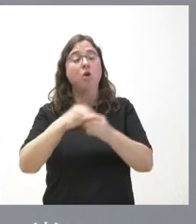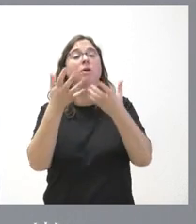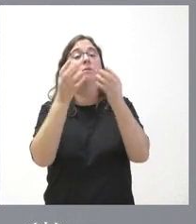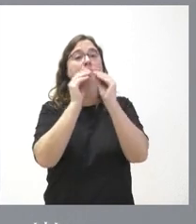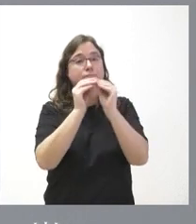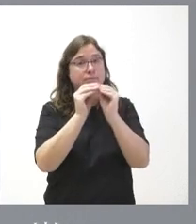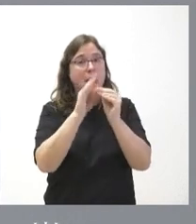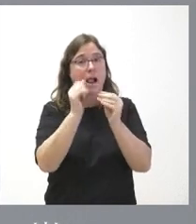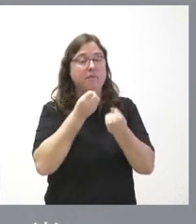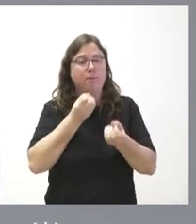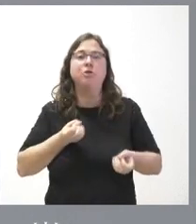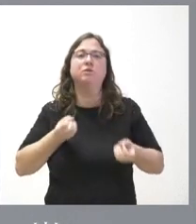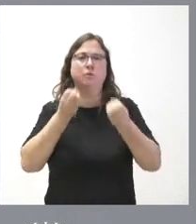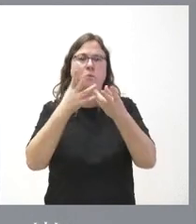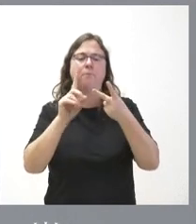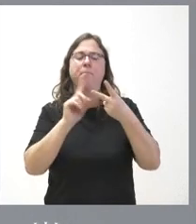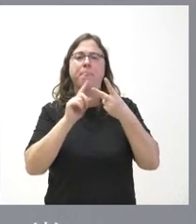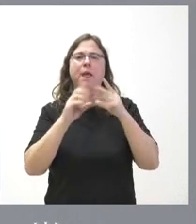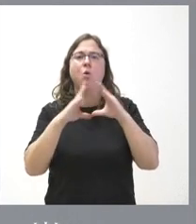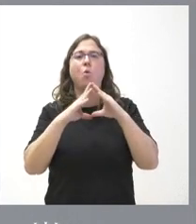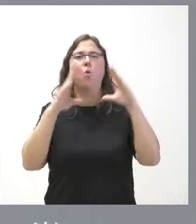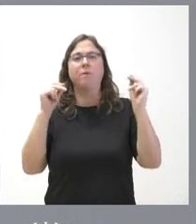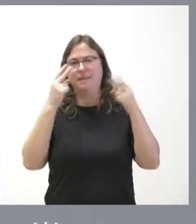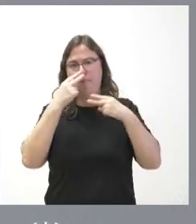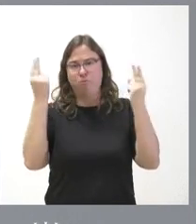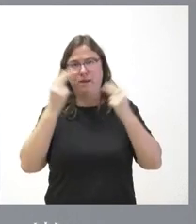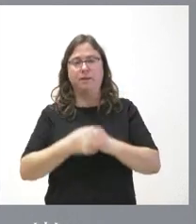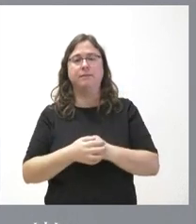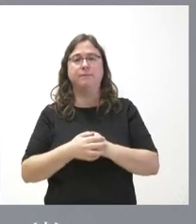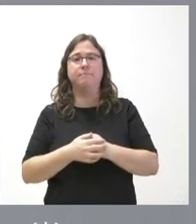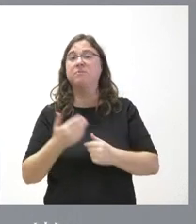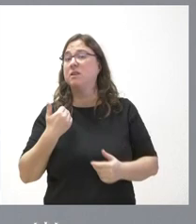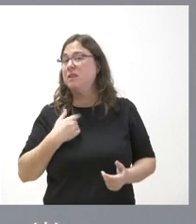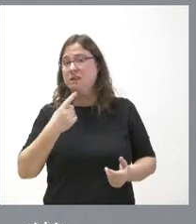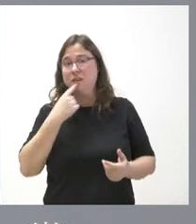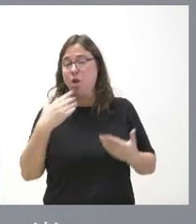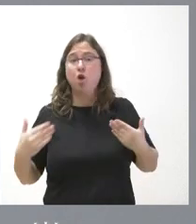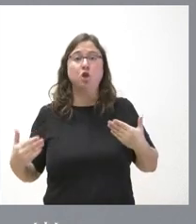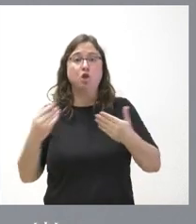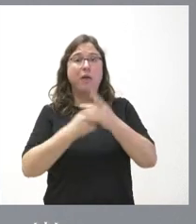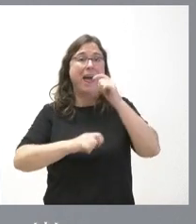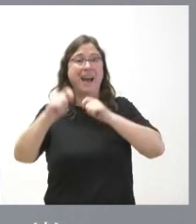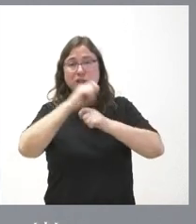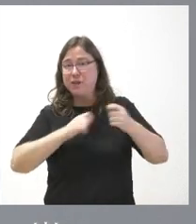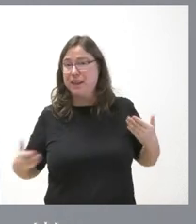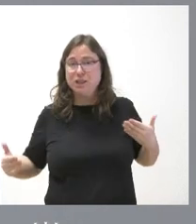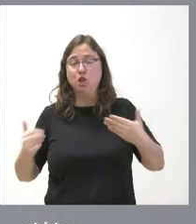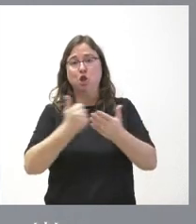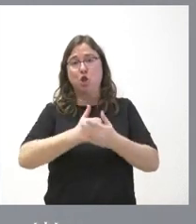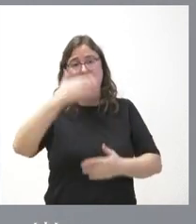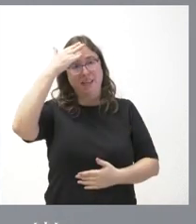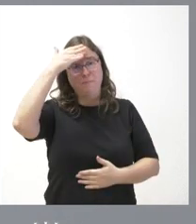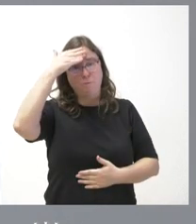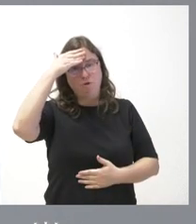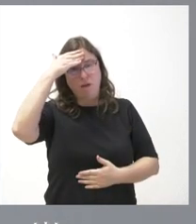informaremos el tema de las universidades públicas pues ya le digo todas las asociaciones memorialistas que han pedido